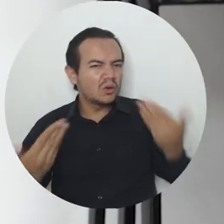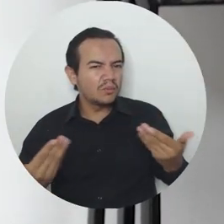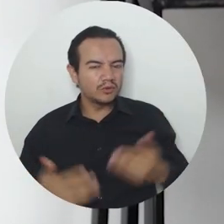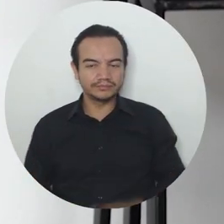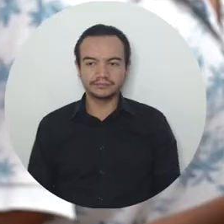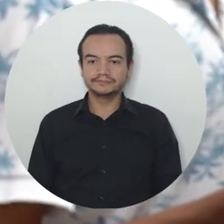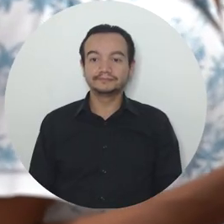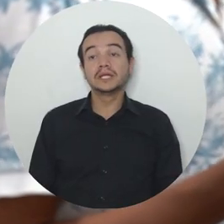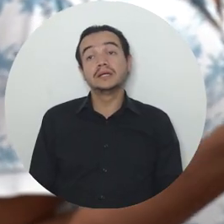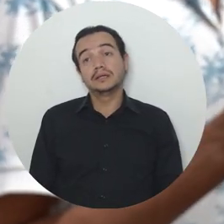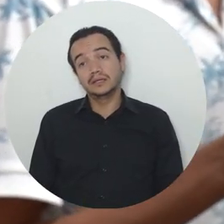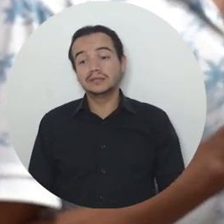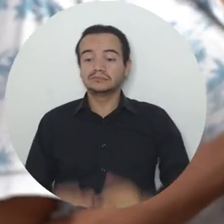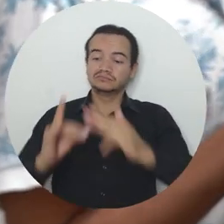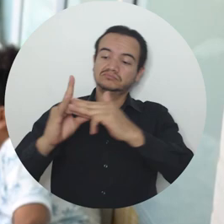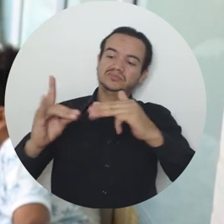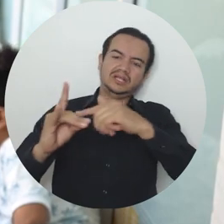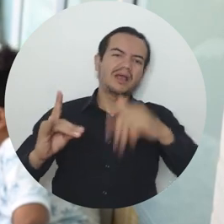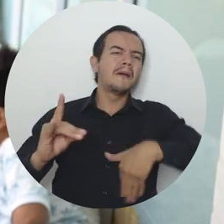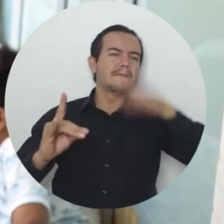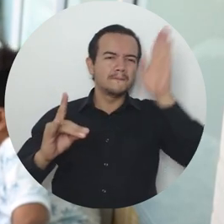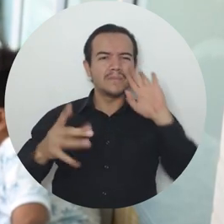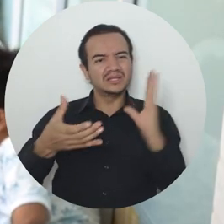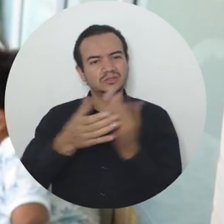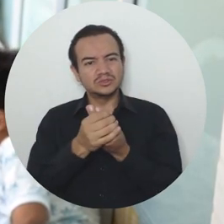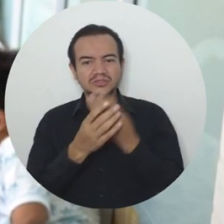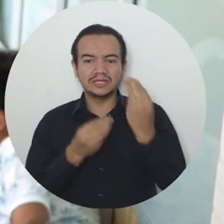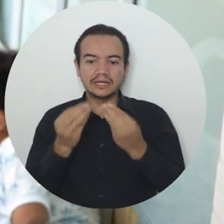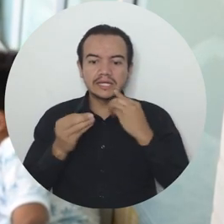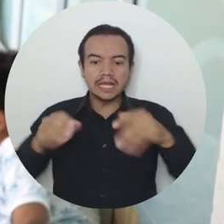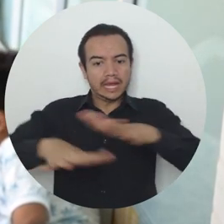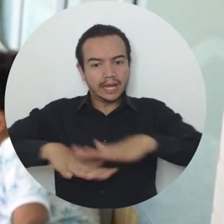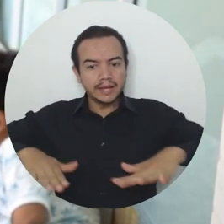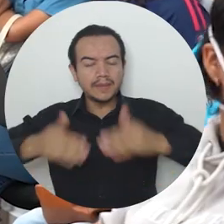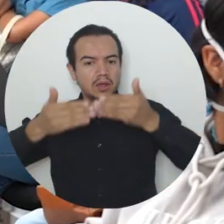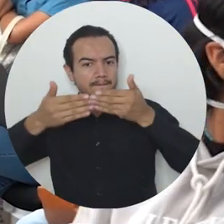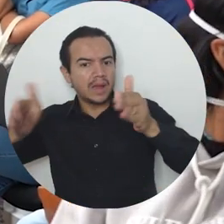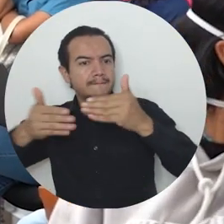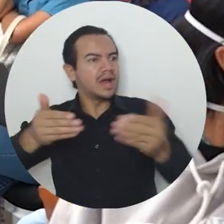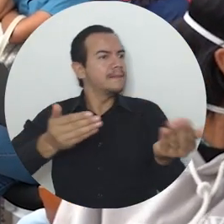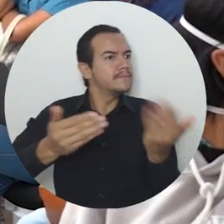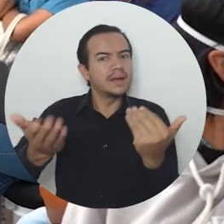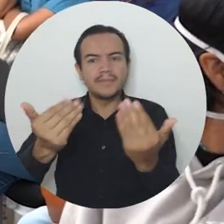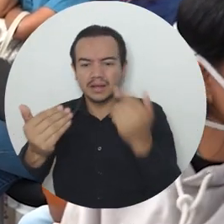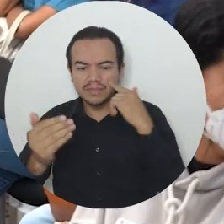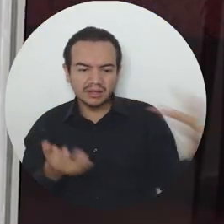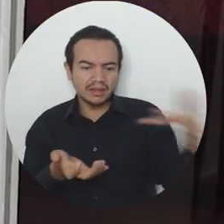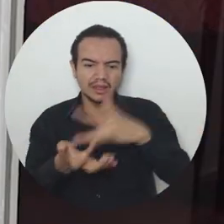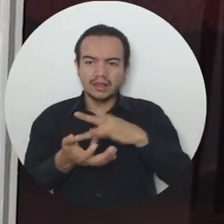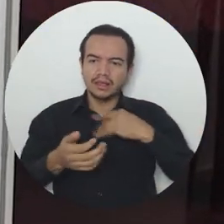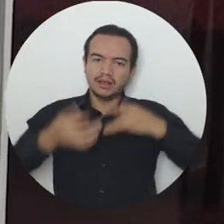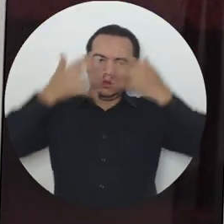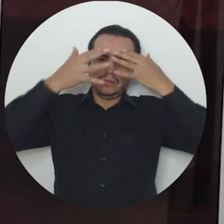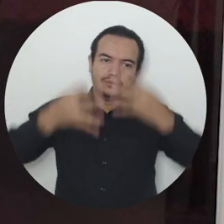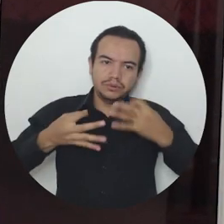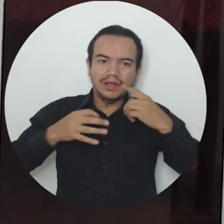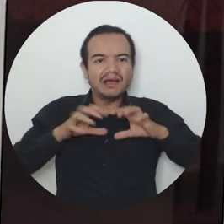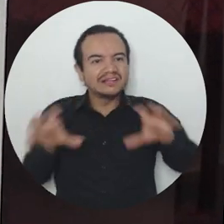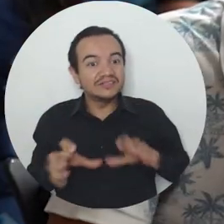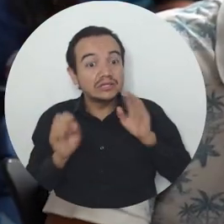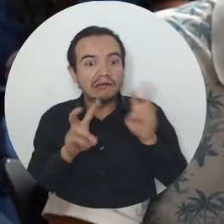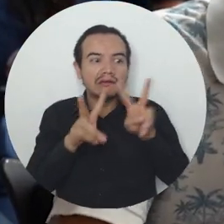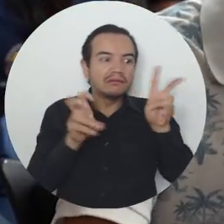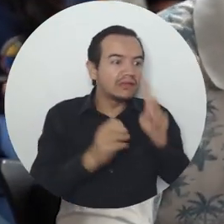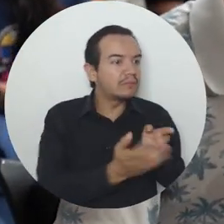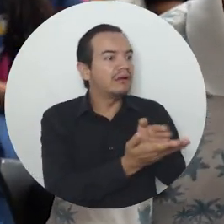la universidad más influyente quiere hacer ese tipo de espacios como para que los estudiantes se sientan aliviados, se sientan en un lugar fuera de estrés, que